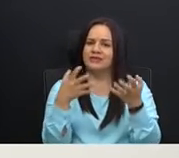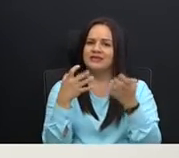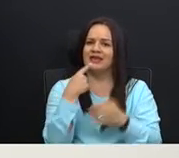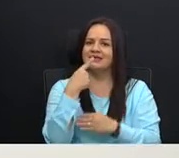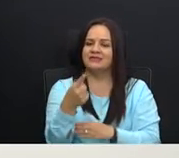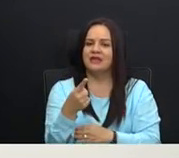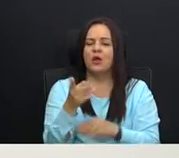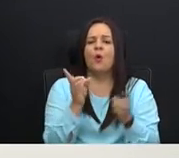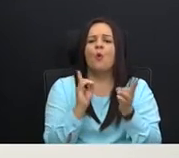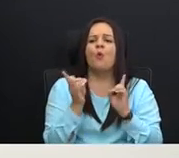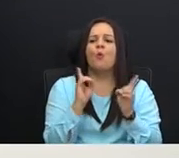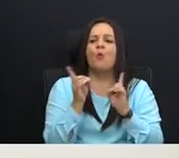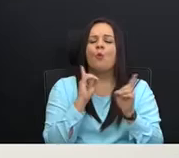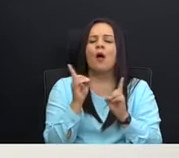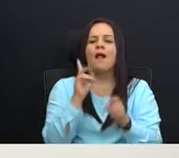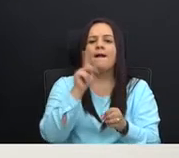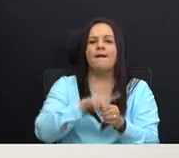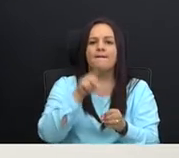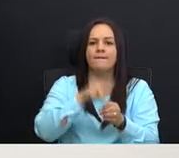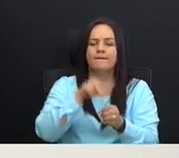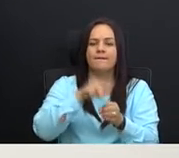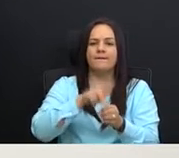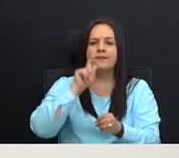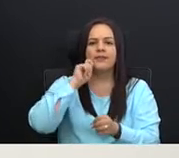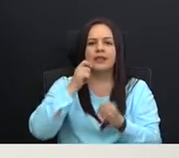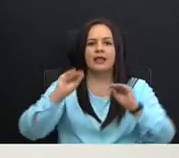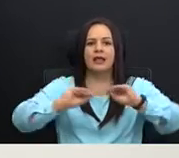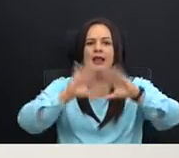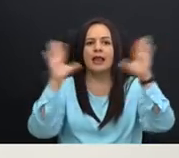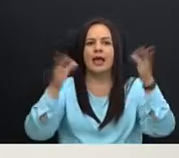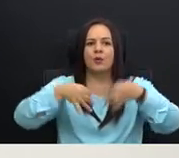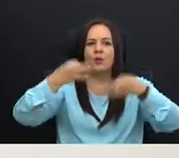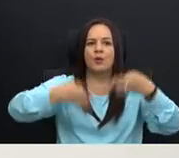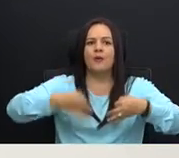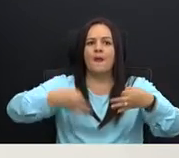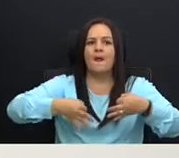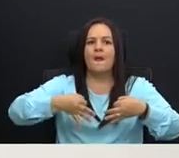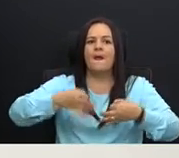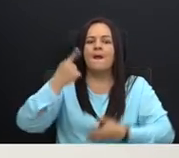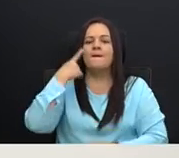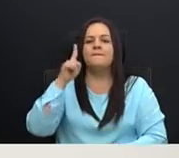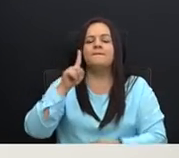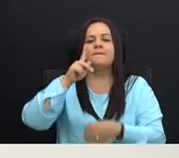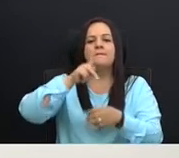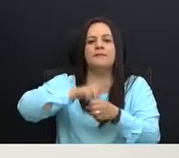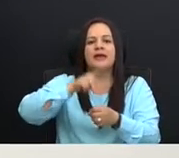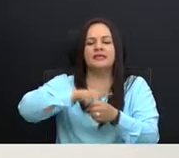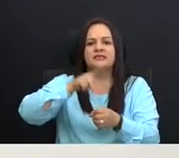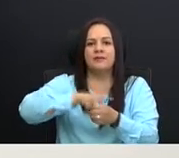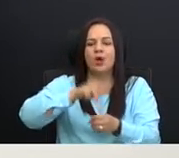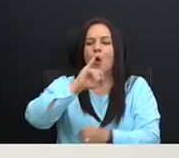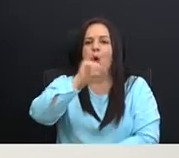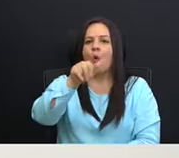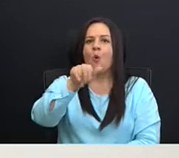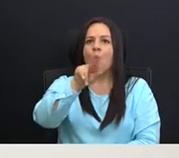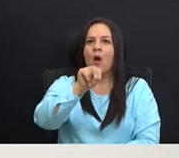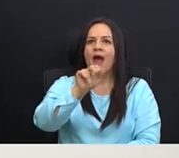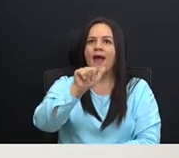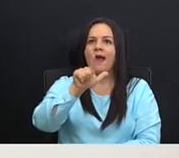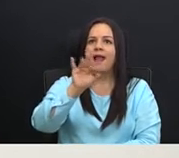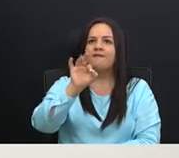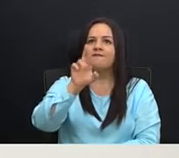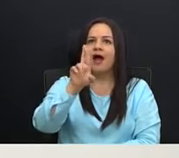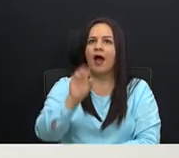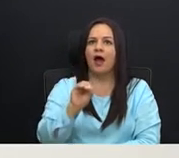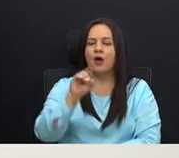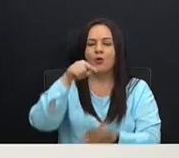participación, claro y conciso, porque usted es muy hábil, claro y conciso, la participación, Juan Alfaro, en todo este engranaje,